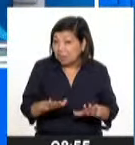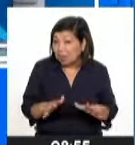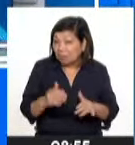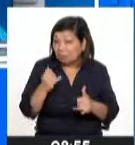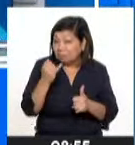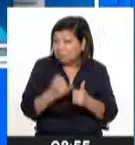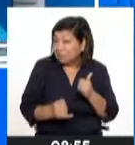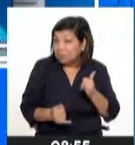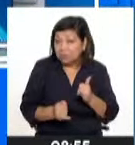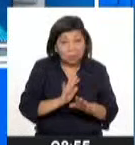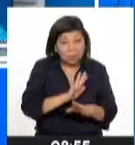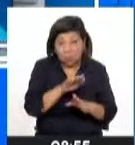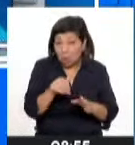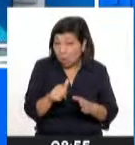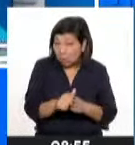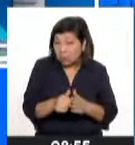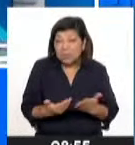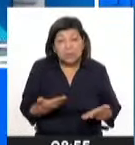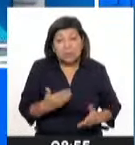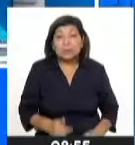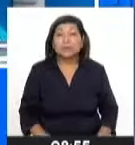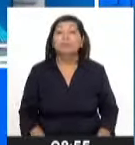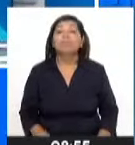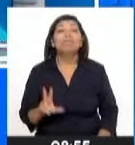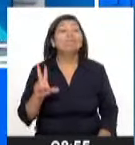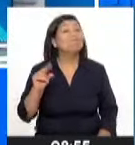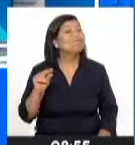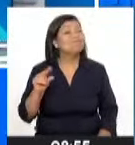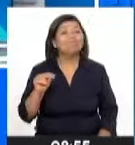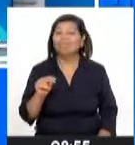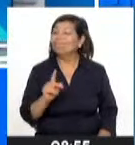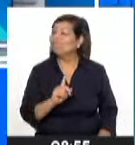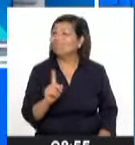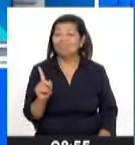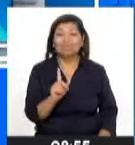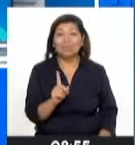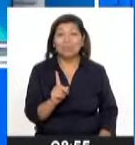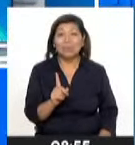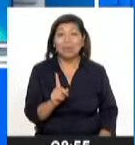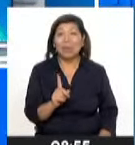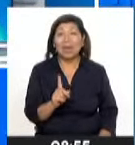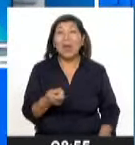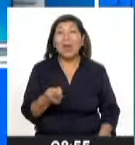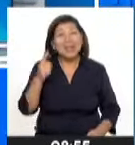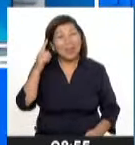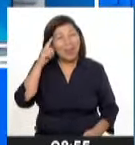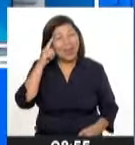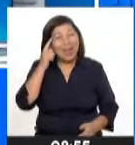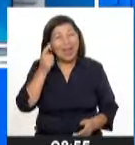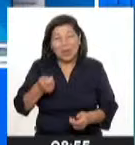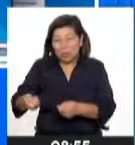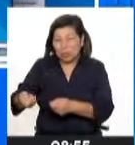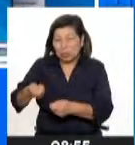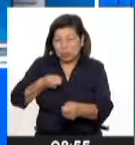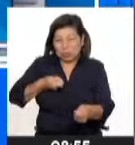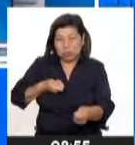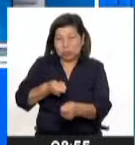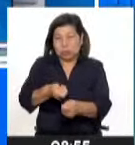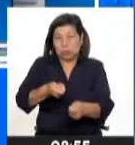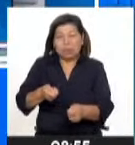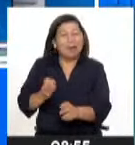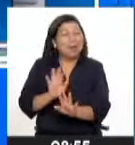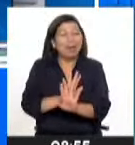ese tema está zanjado totalmente? No, el tema de la compra de fertilizantes, específicamente en Uria, ese tema ya está